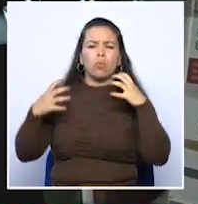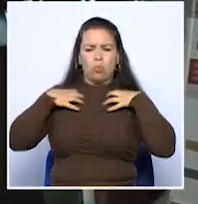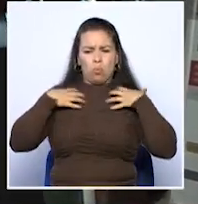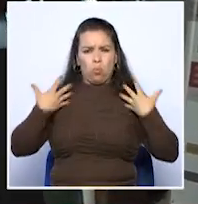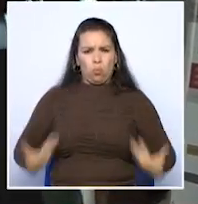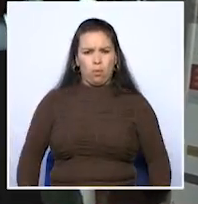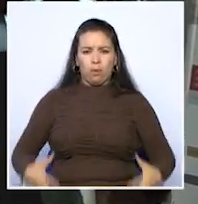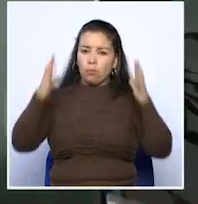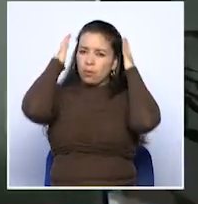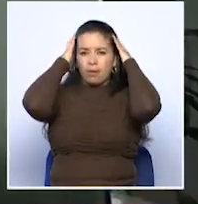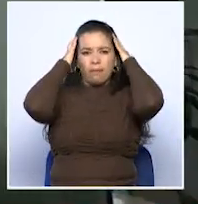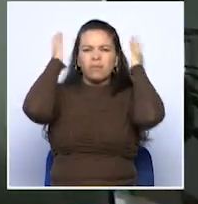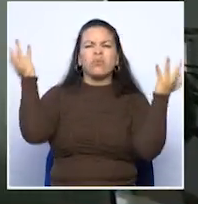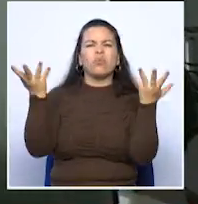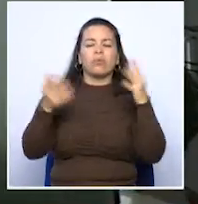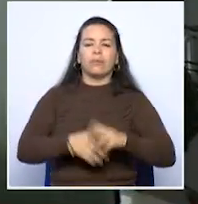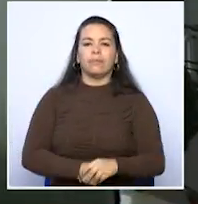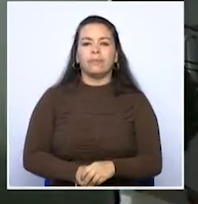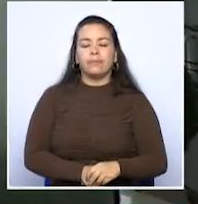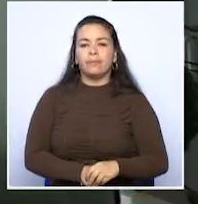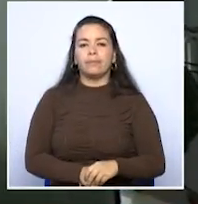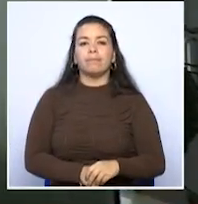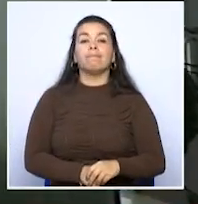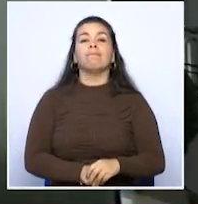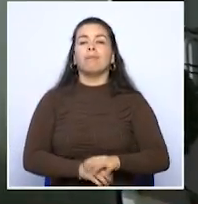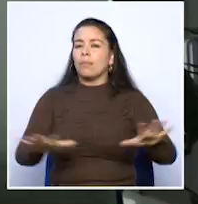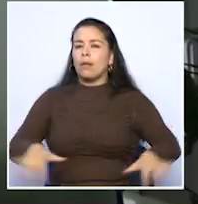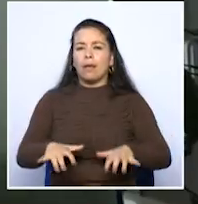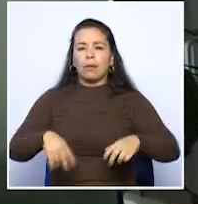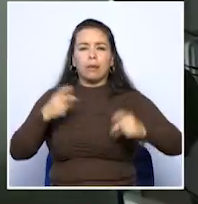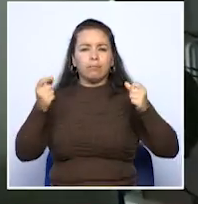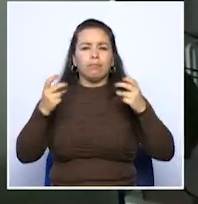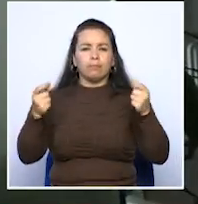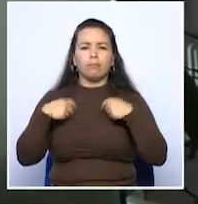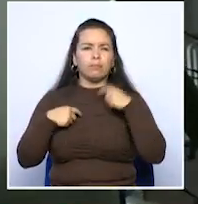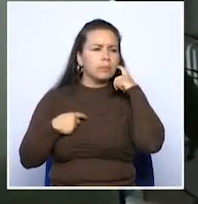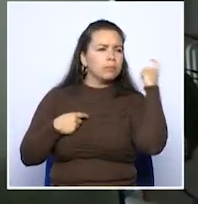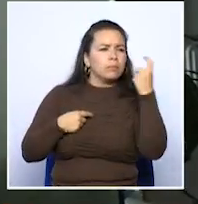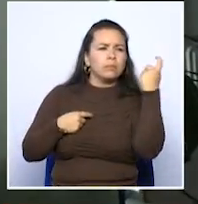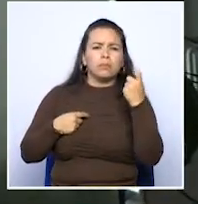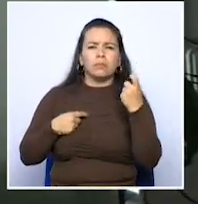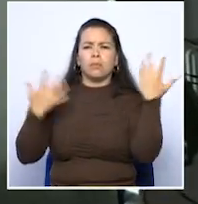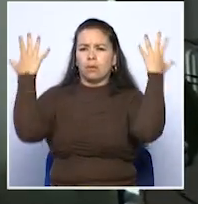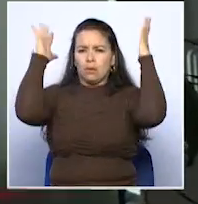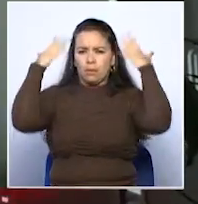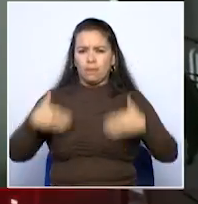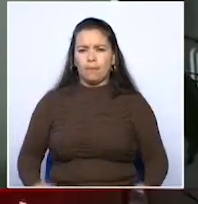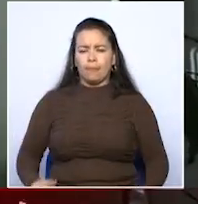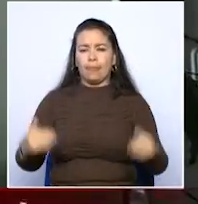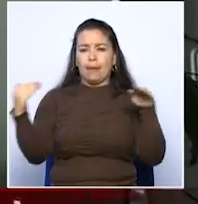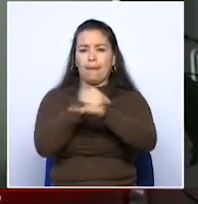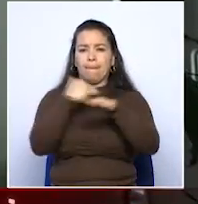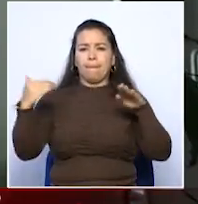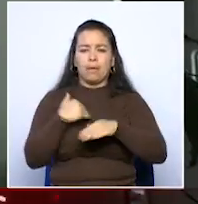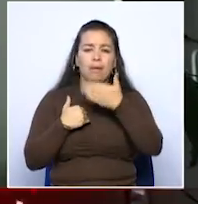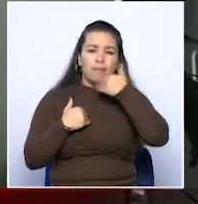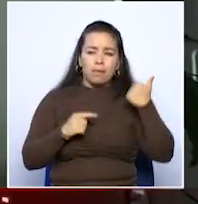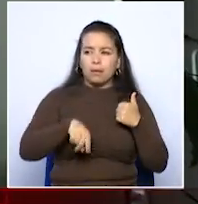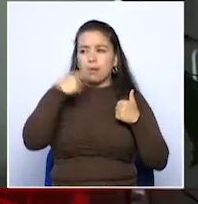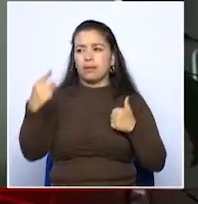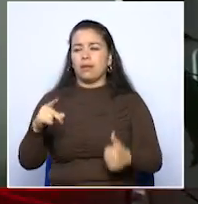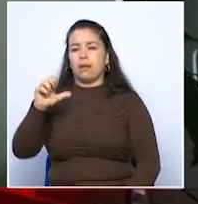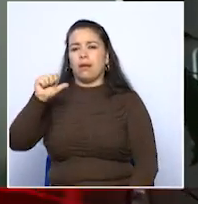del cuerpo de la víctima. Se adelantaron hartos urgentes, ayer una inspección técnica acaba de ver, en la vía que conduce de Quimbaya a Alcalá.